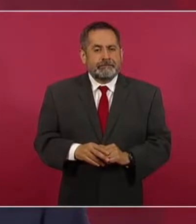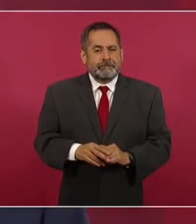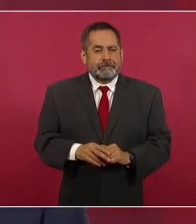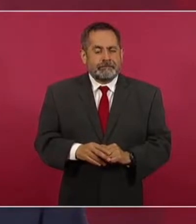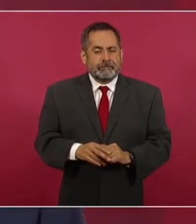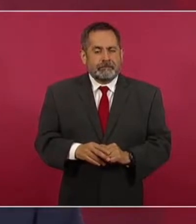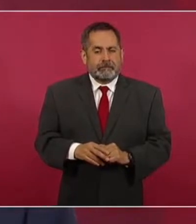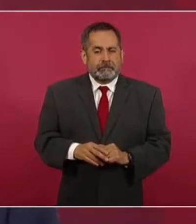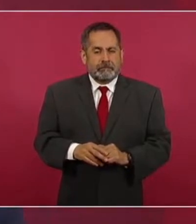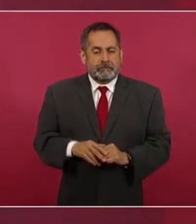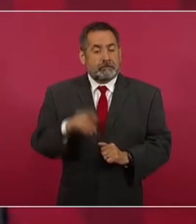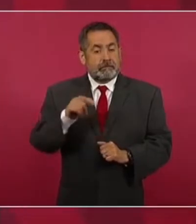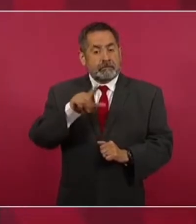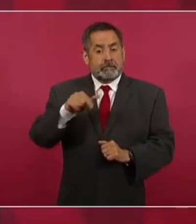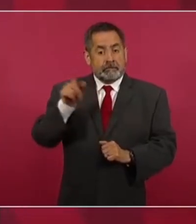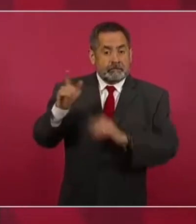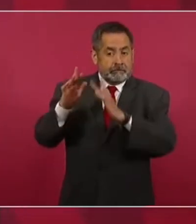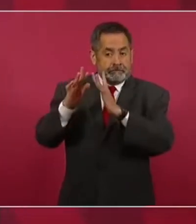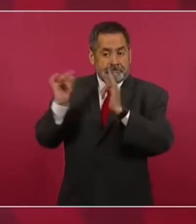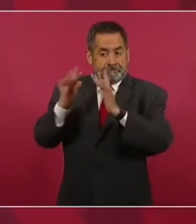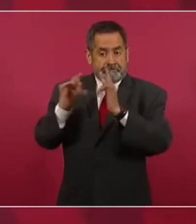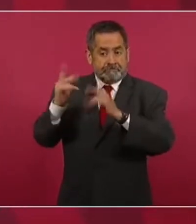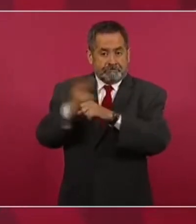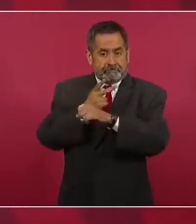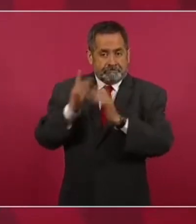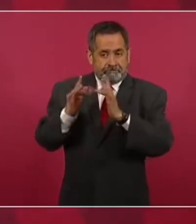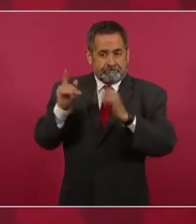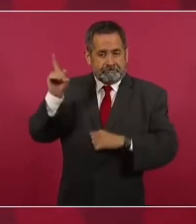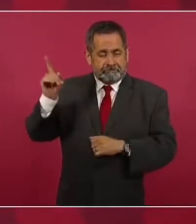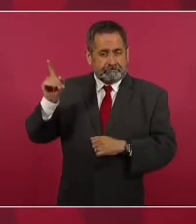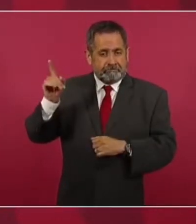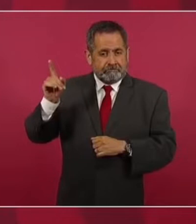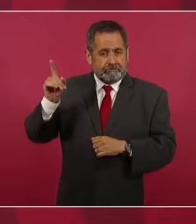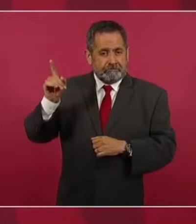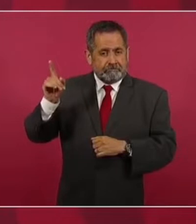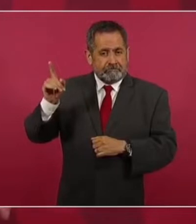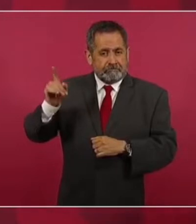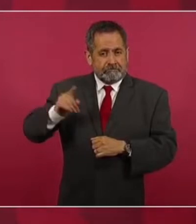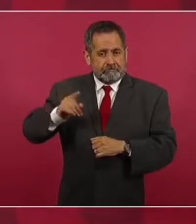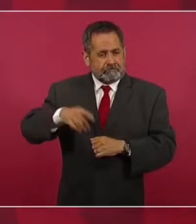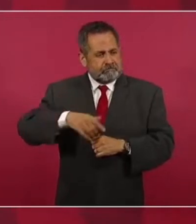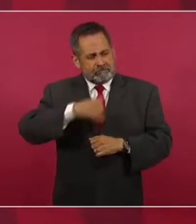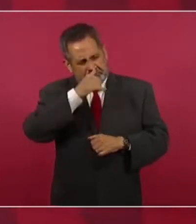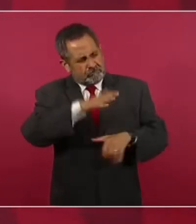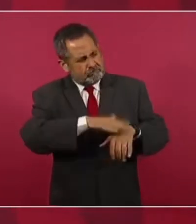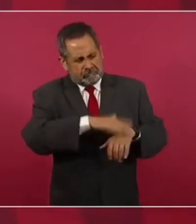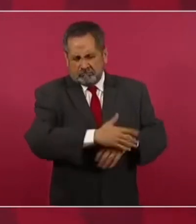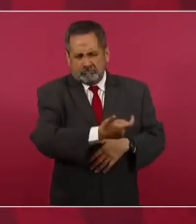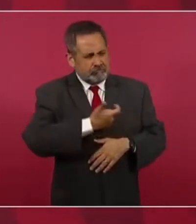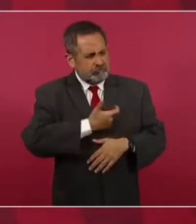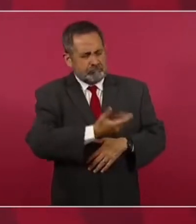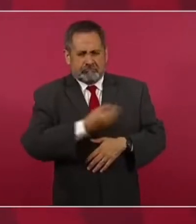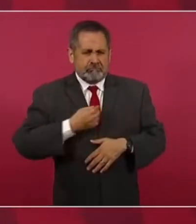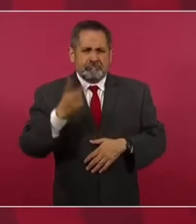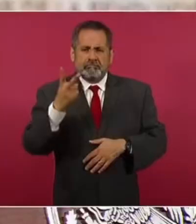Y Francia reclamaba dos millones 500 mil,